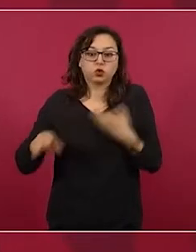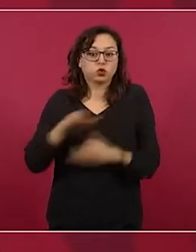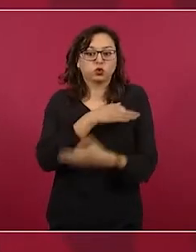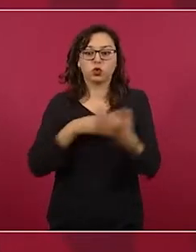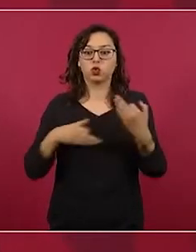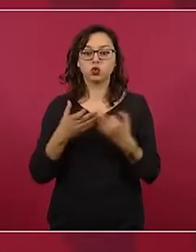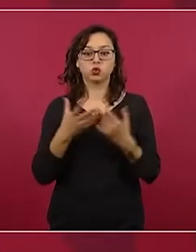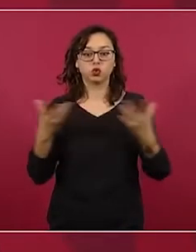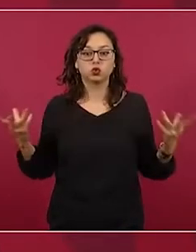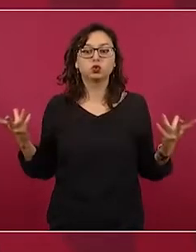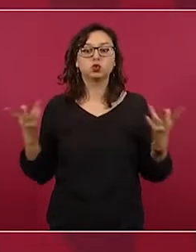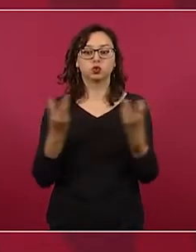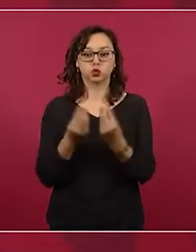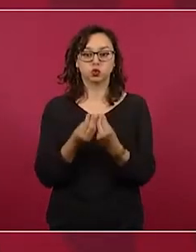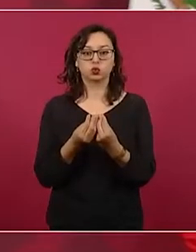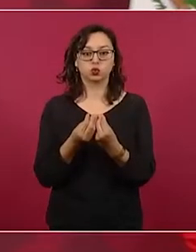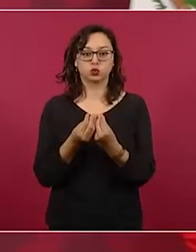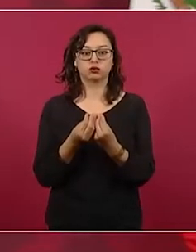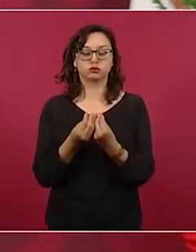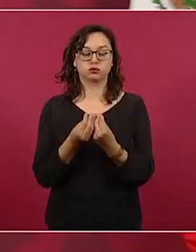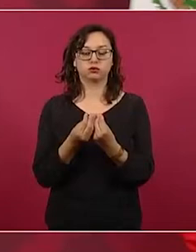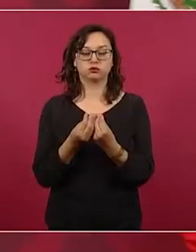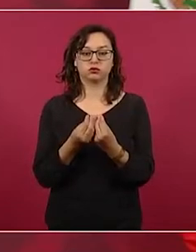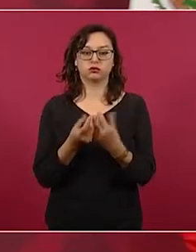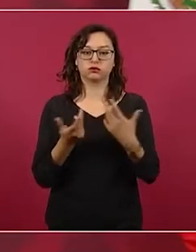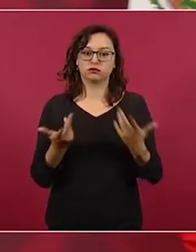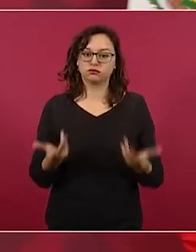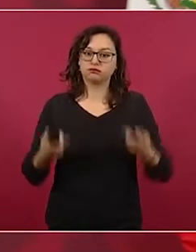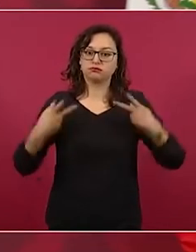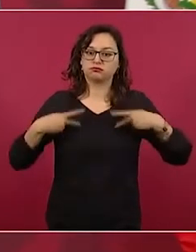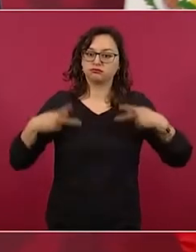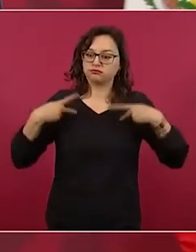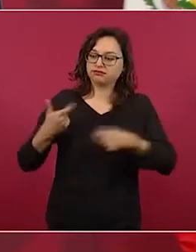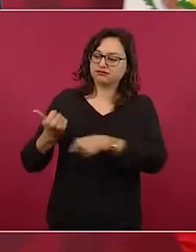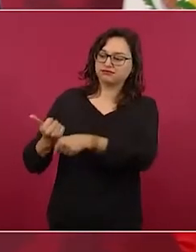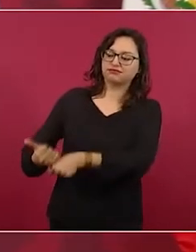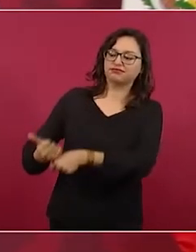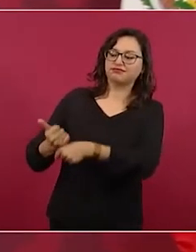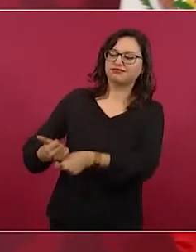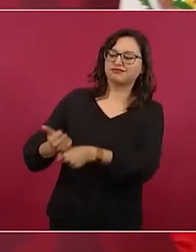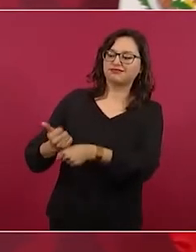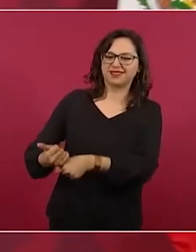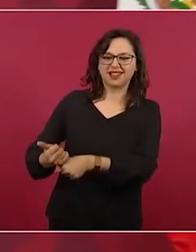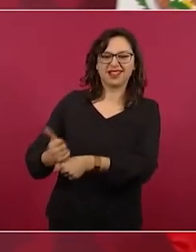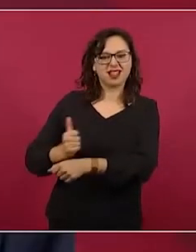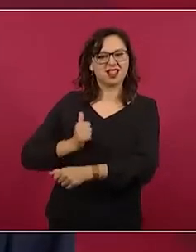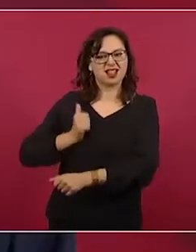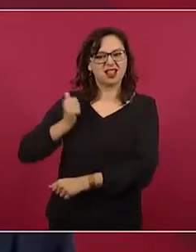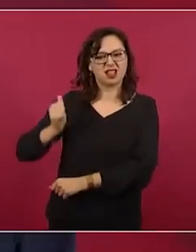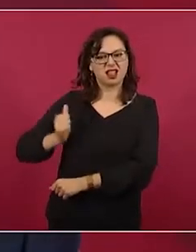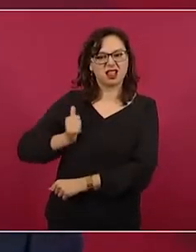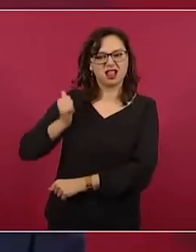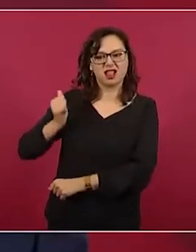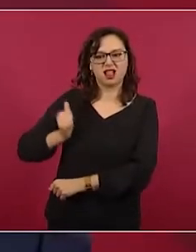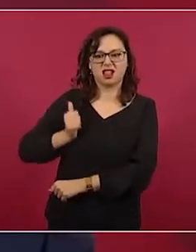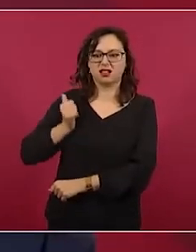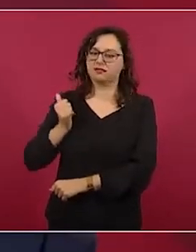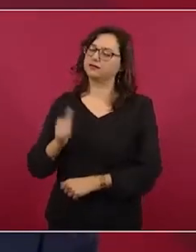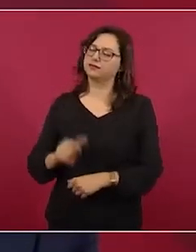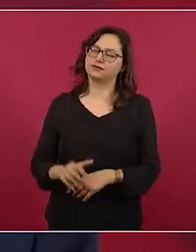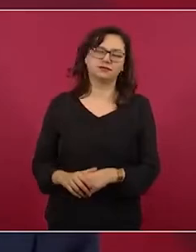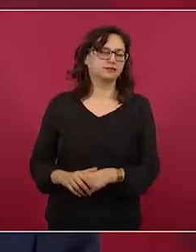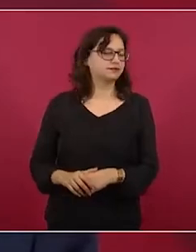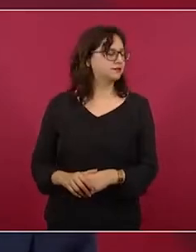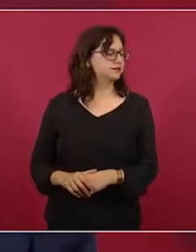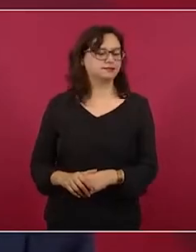y no utilizar a la gente y menos el sufrimiento del